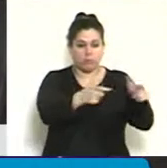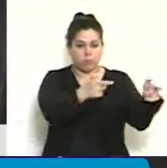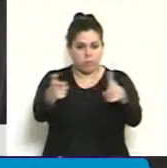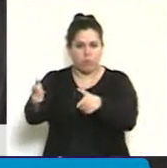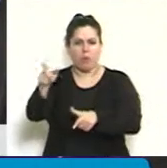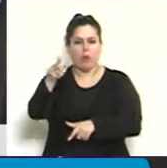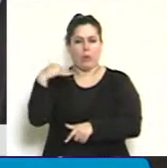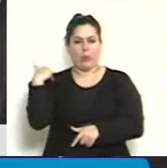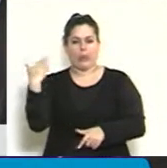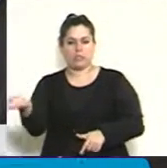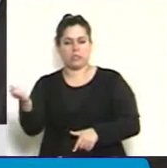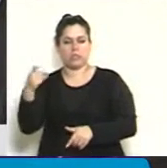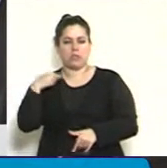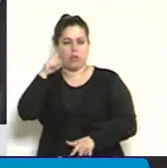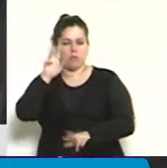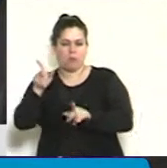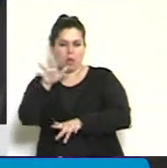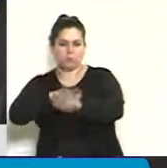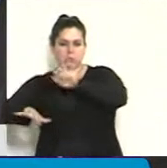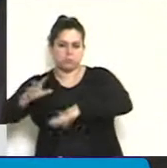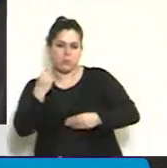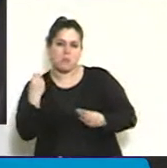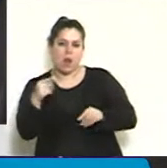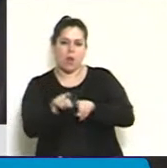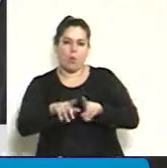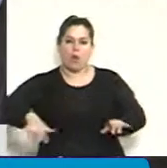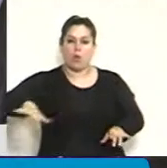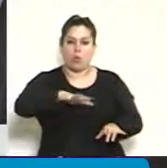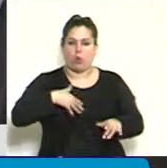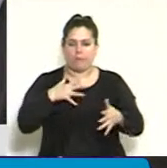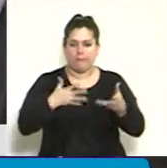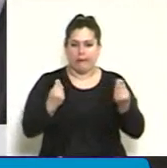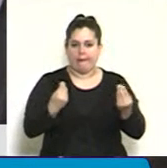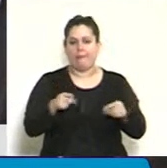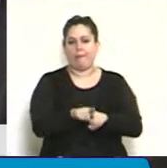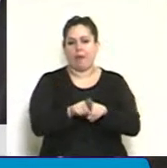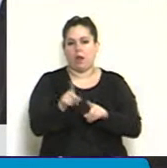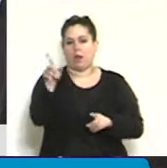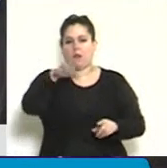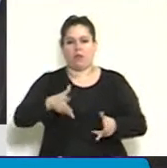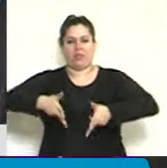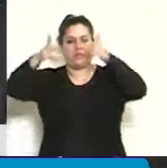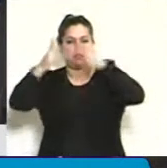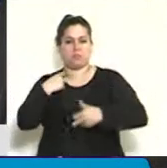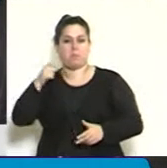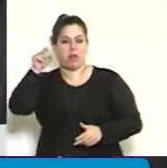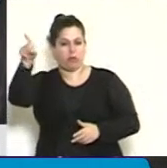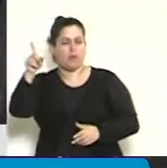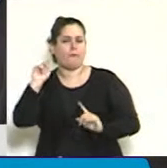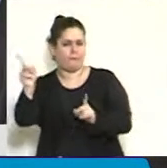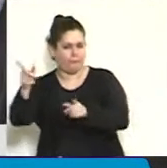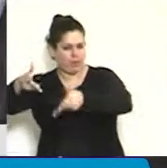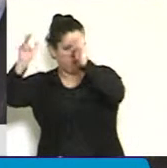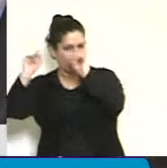reclamar y convirtieron en el centro de operaciones el Teatro Español, un edificio que todavía sigue abierto frente a la